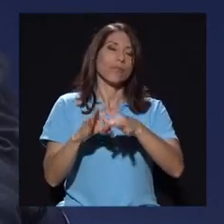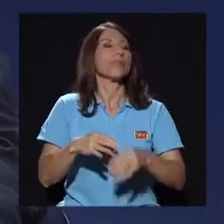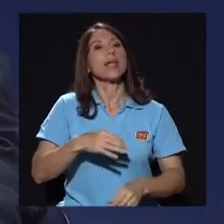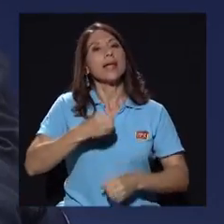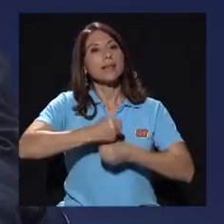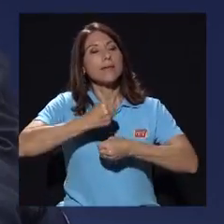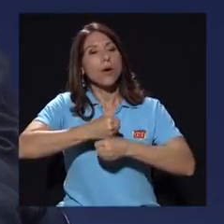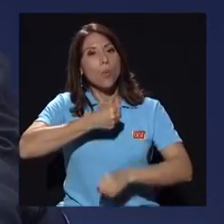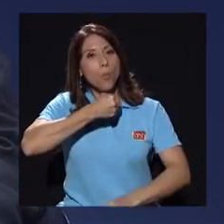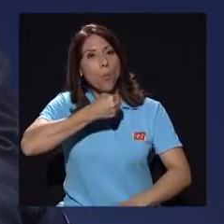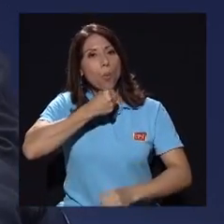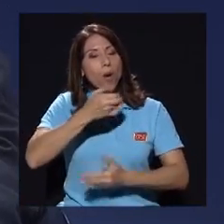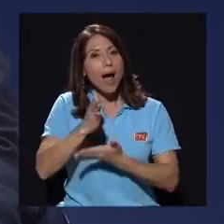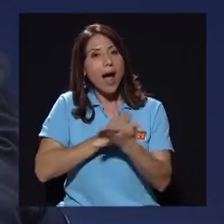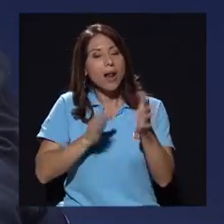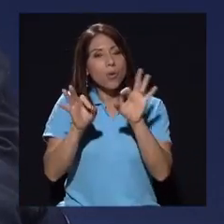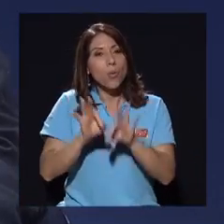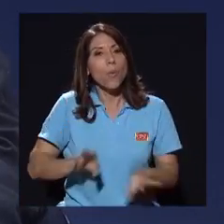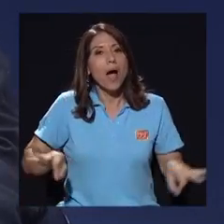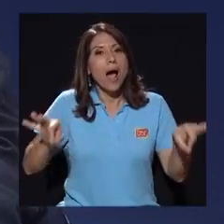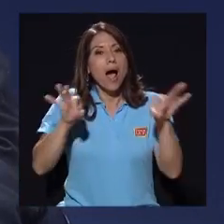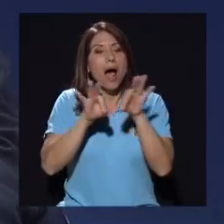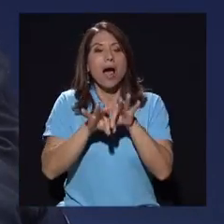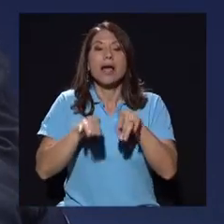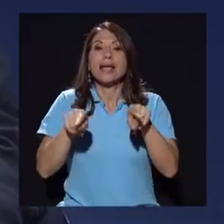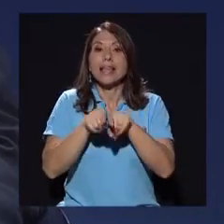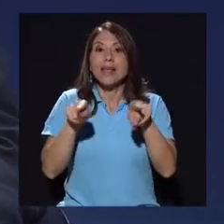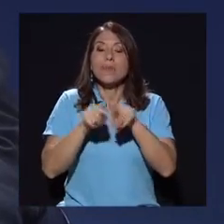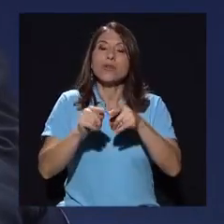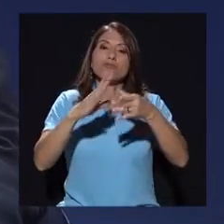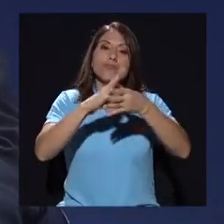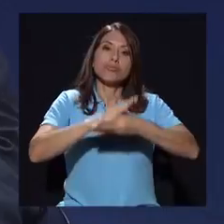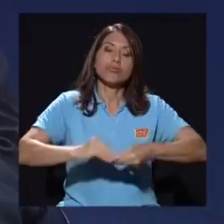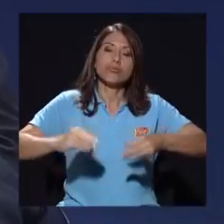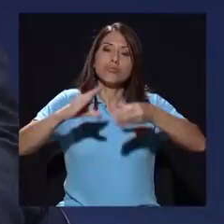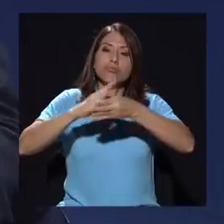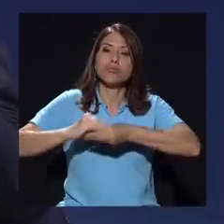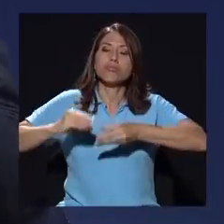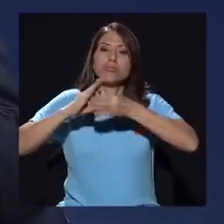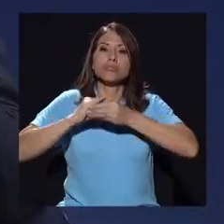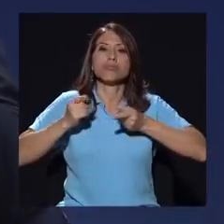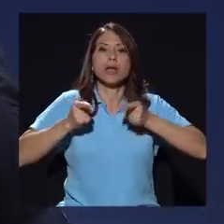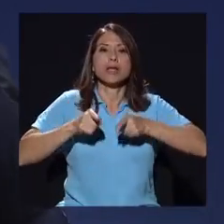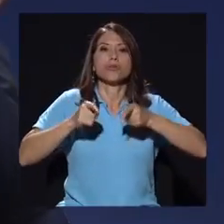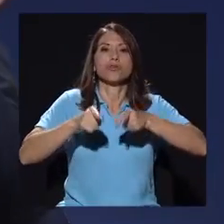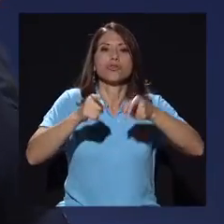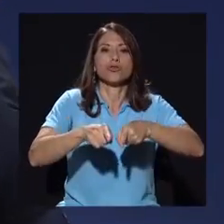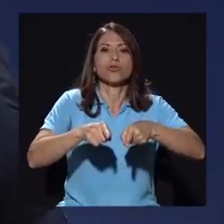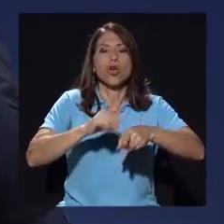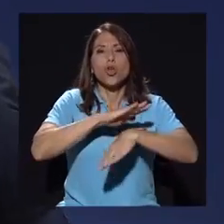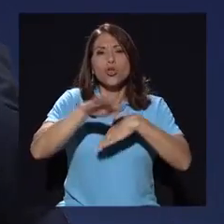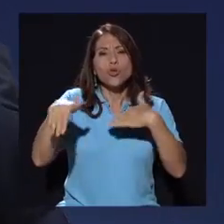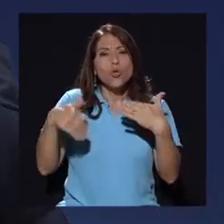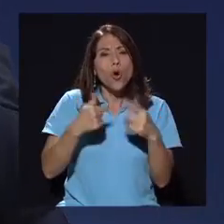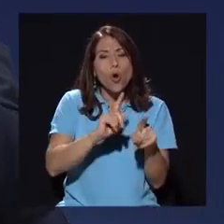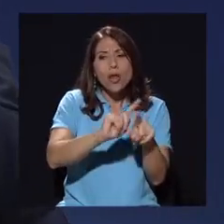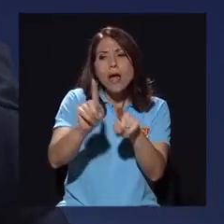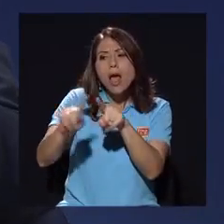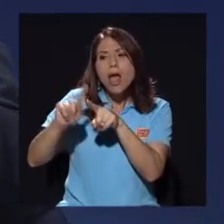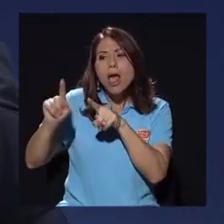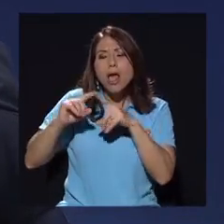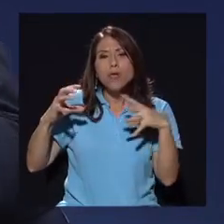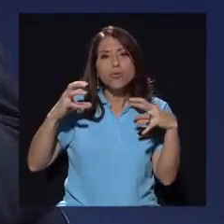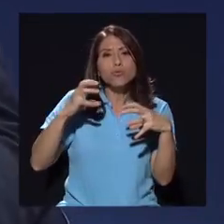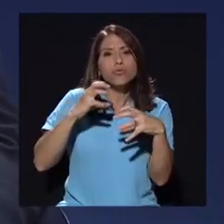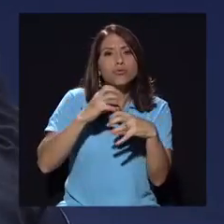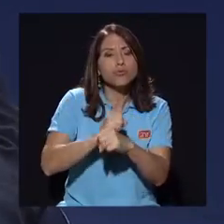valioso en periodismo es que también nos hagan la relatoría de los hechos, la curatoría de todas las noticias que presenta todo el mundo, y